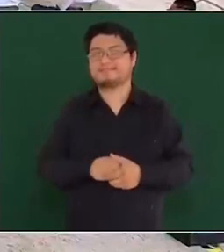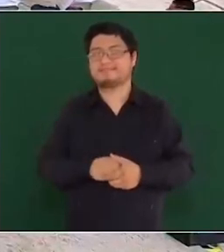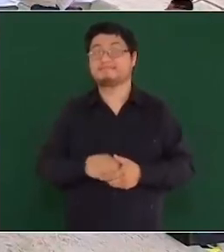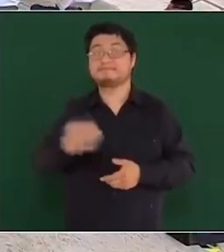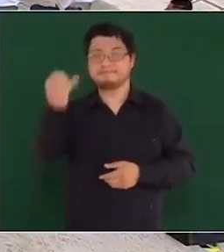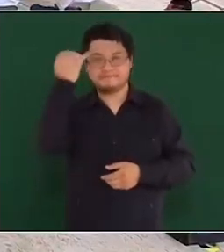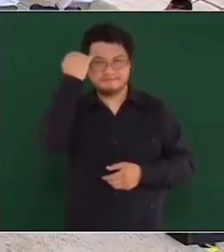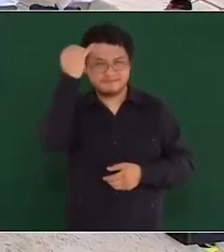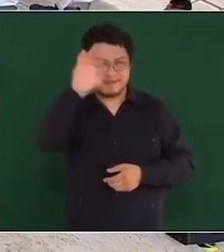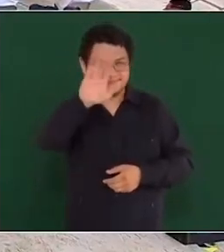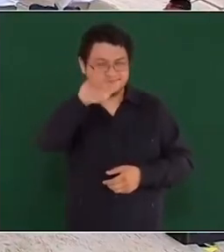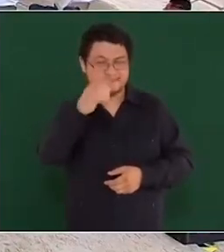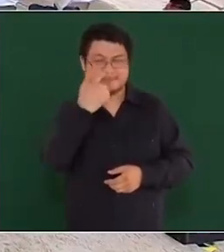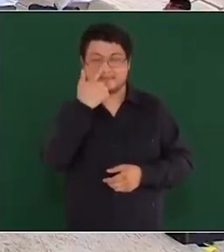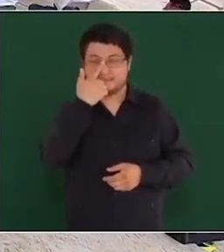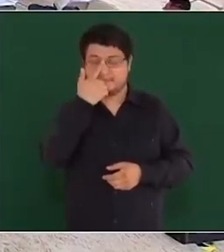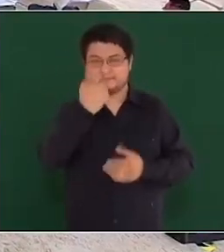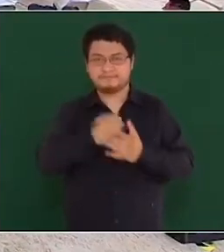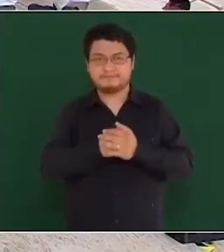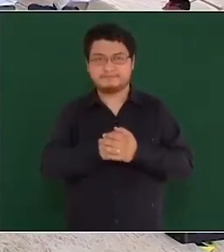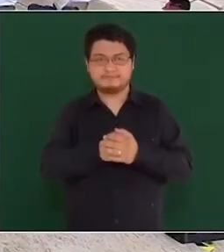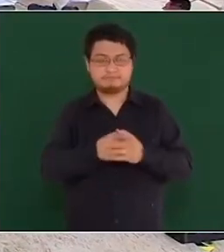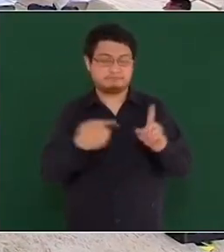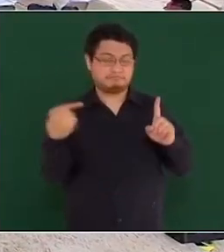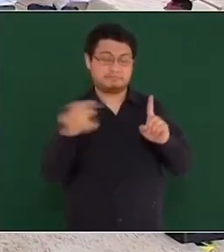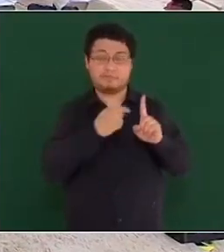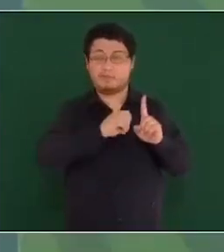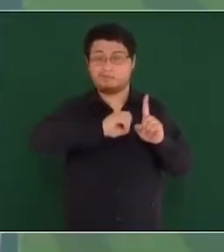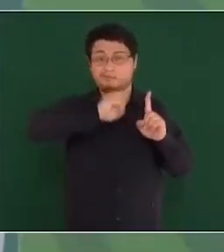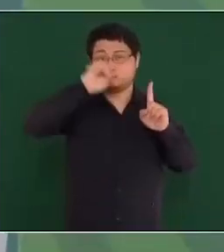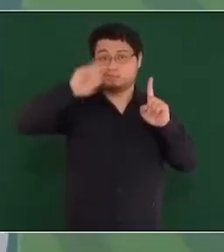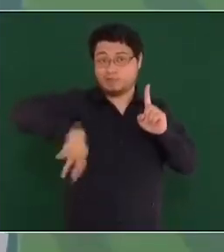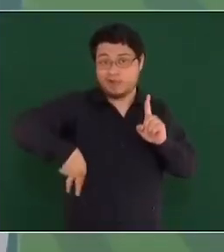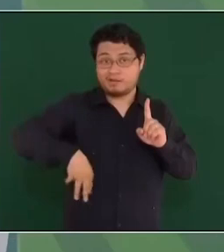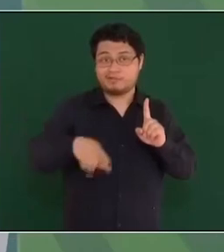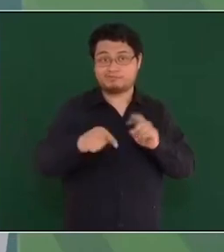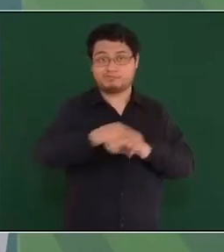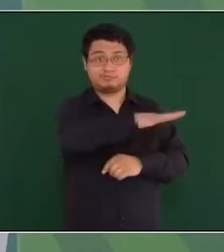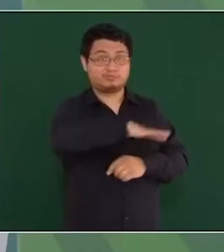Imagínense, si alguien pierde una encuesta,